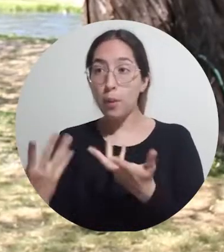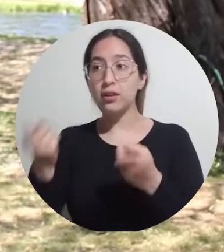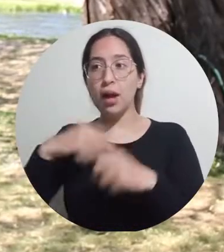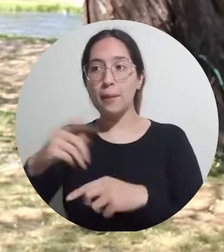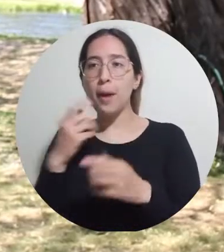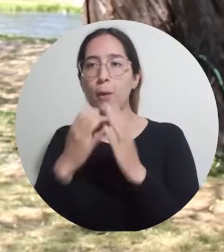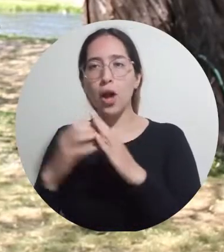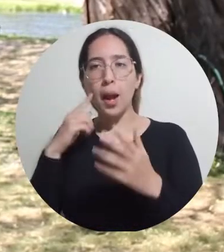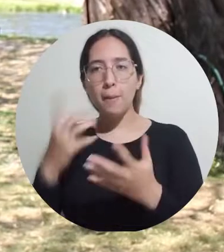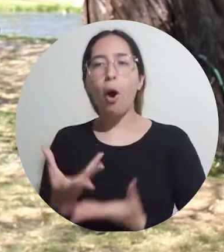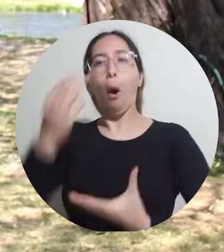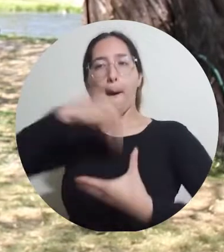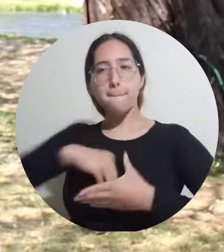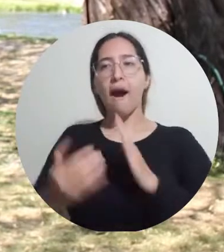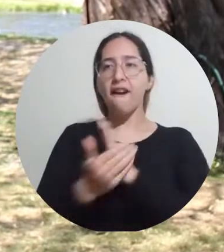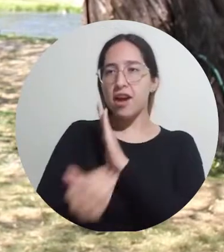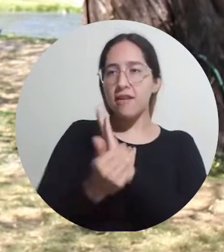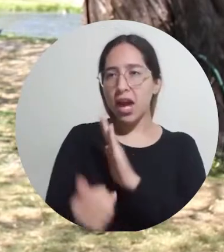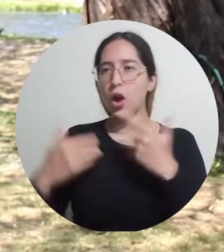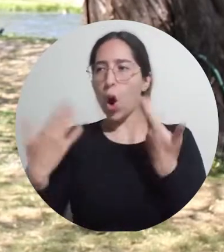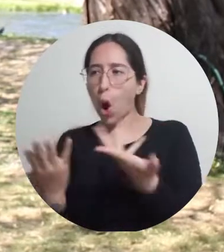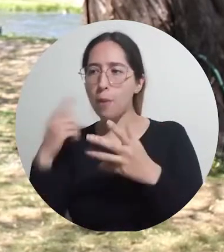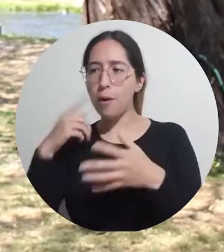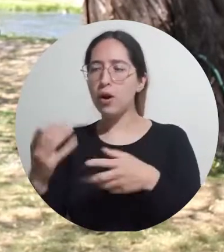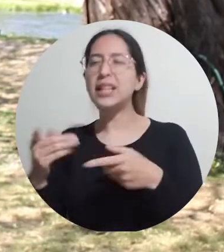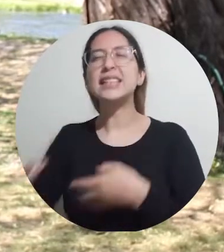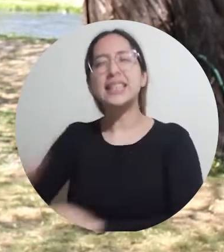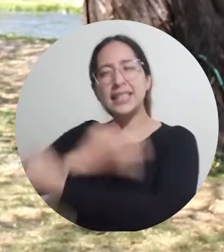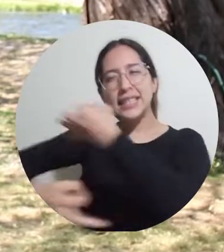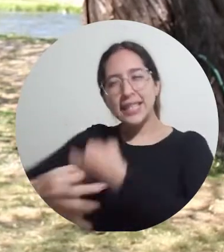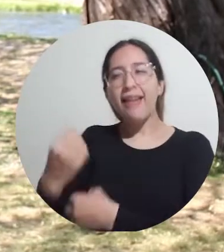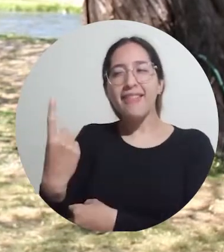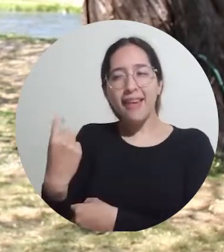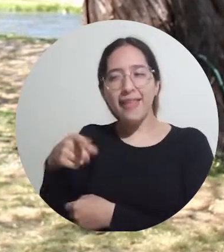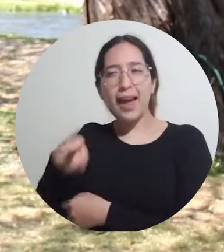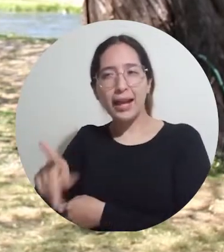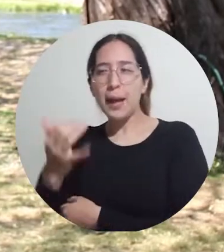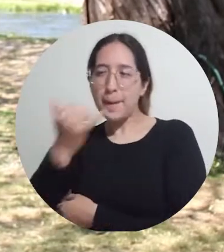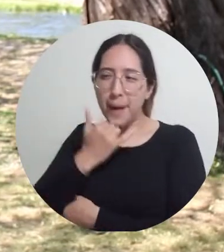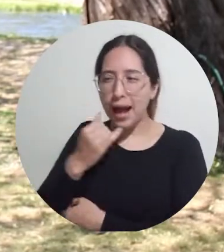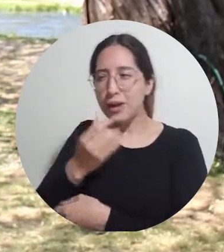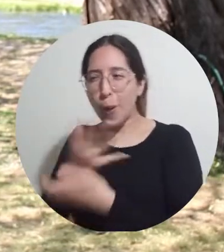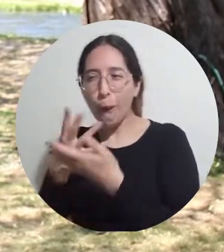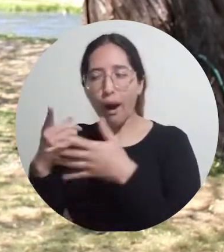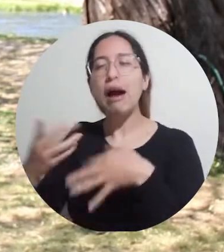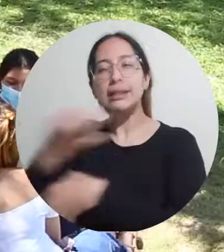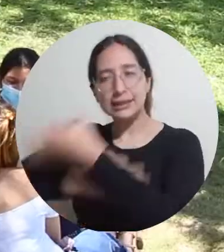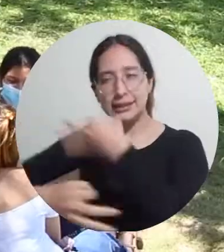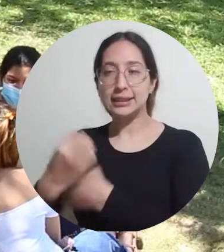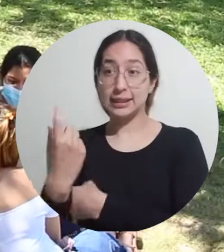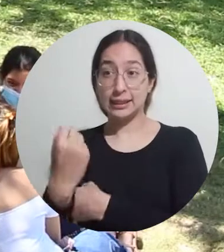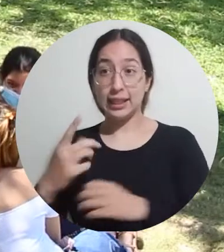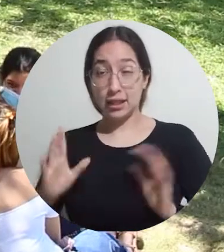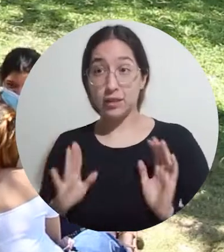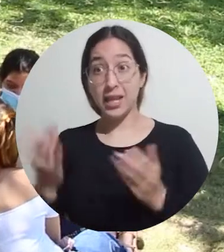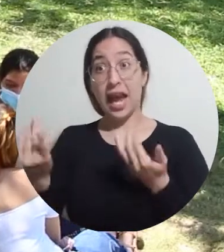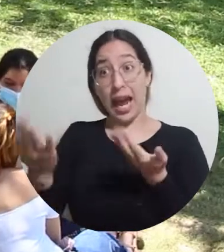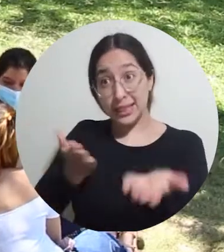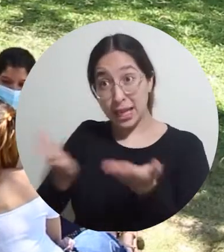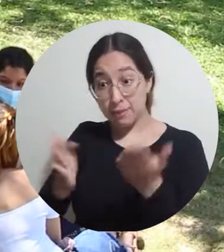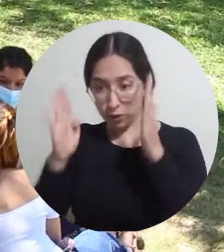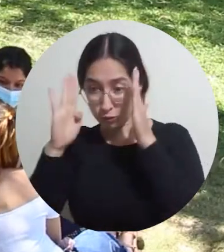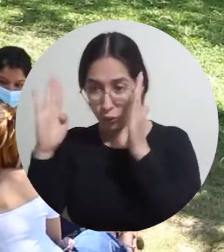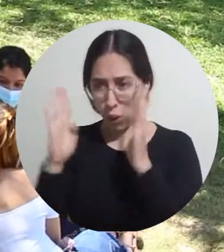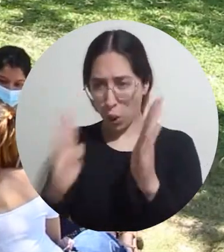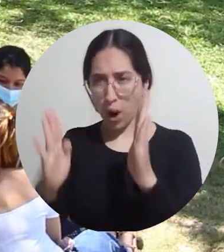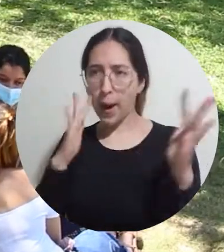adquirir competencias de escucha, de empatía, que son fundamentales en la carrera de la Psicología. Nuestro Centro de Escucha está